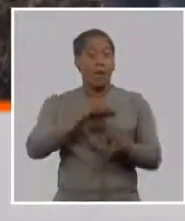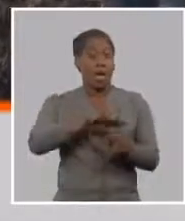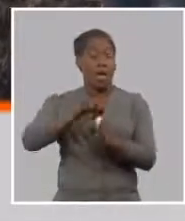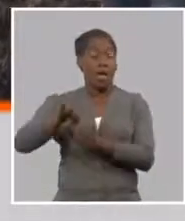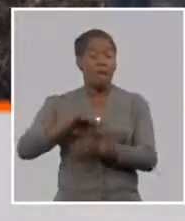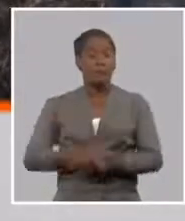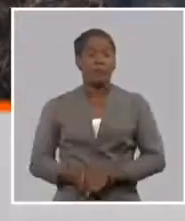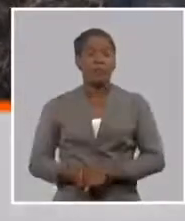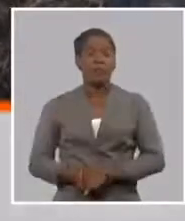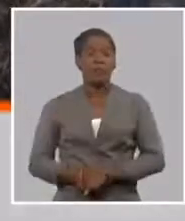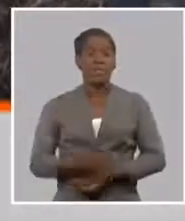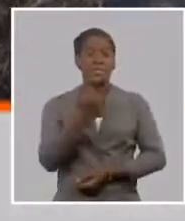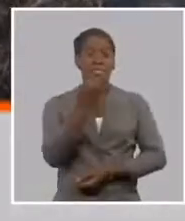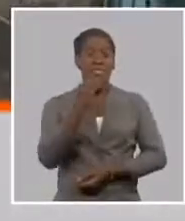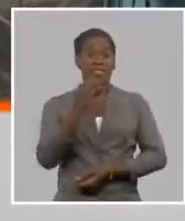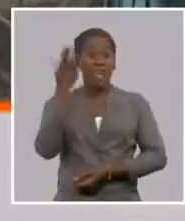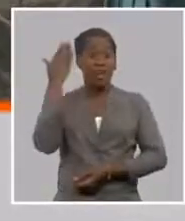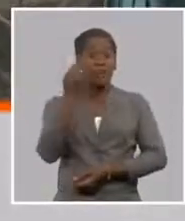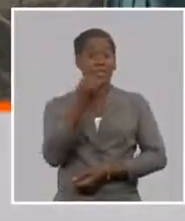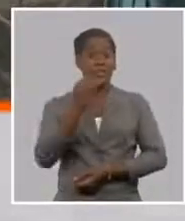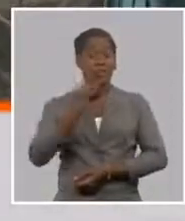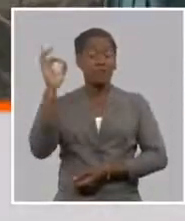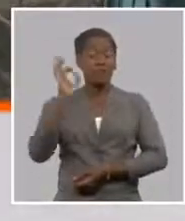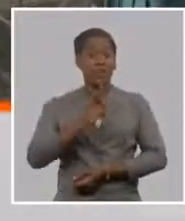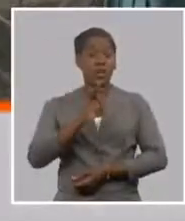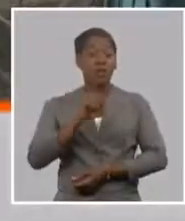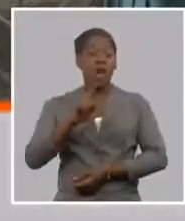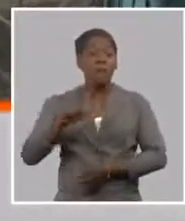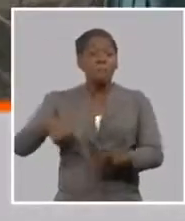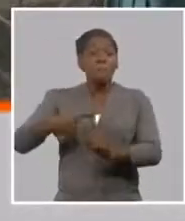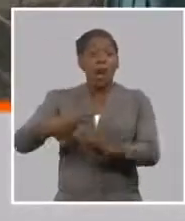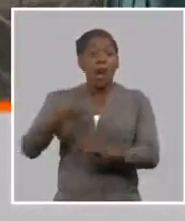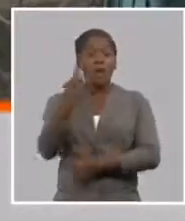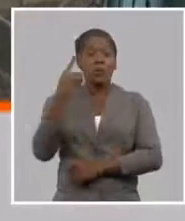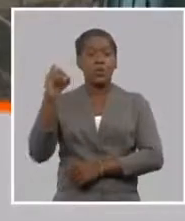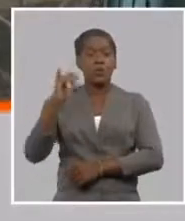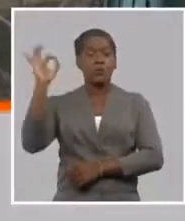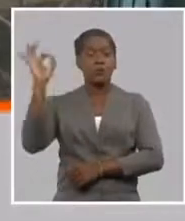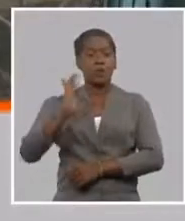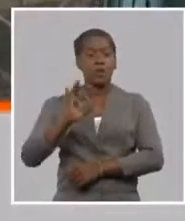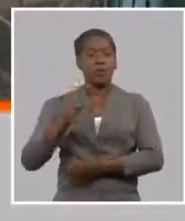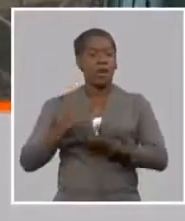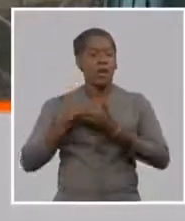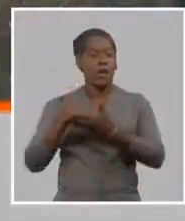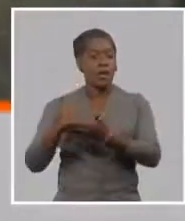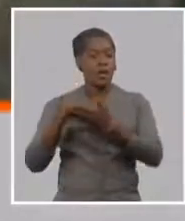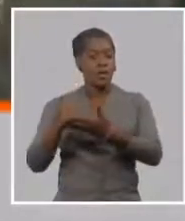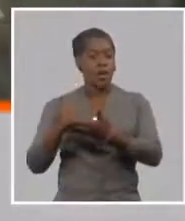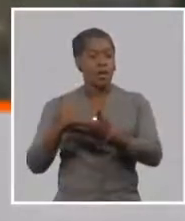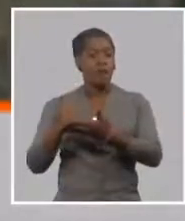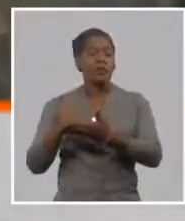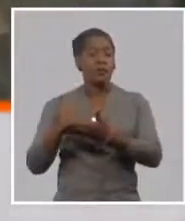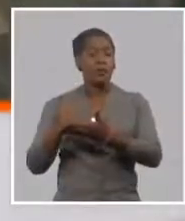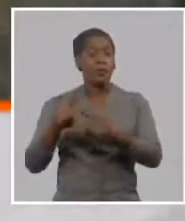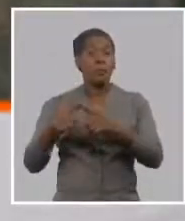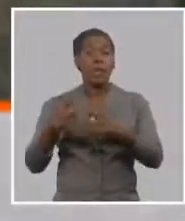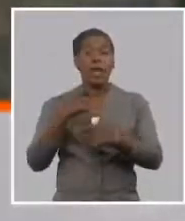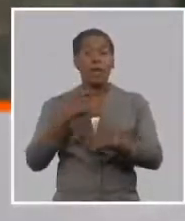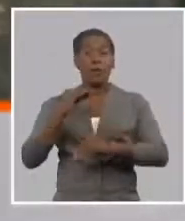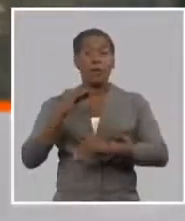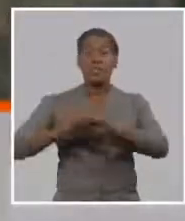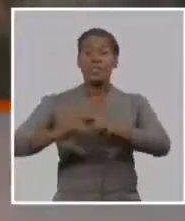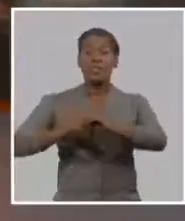en los rendimientos cañeros en sentido general y también vamos a ofertar las tres modalidades tanto siembra